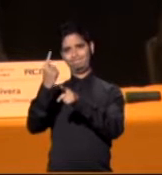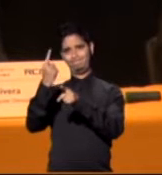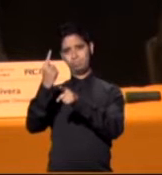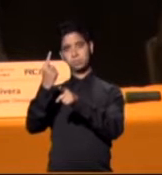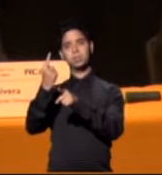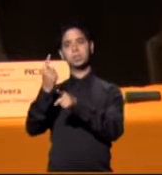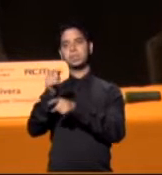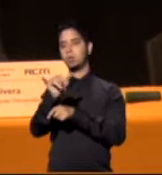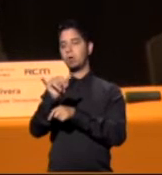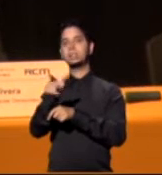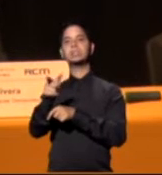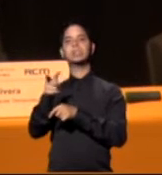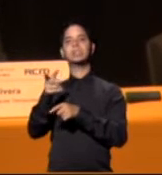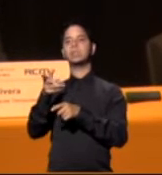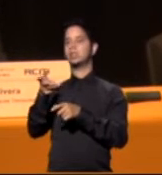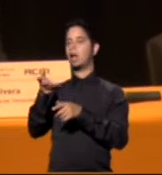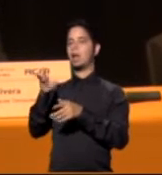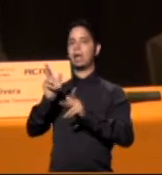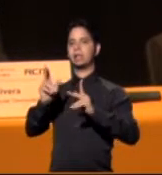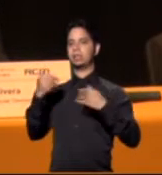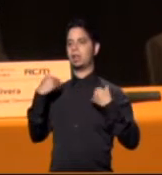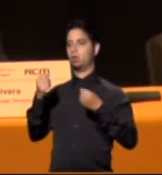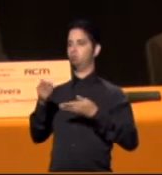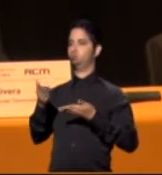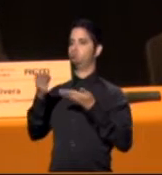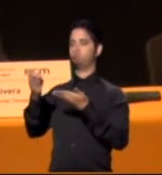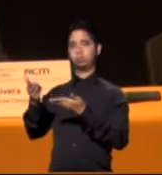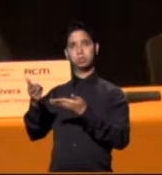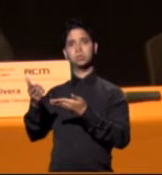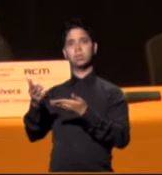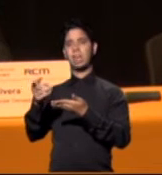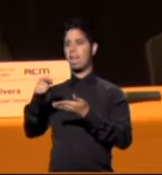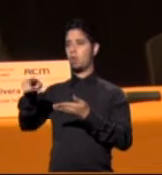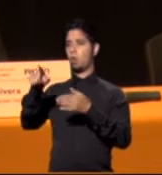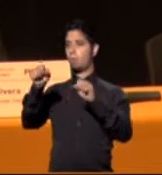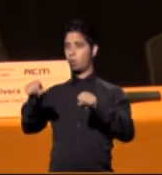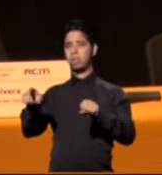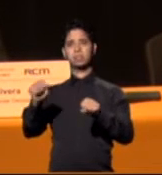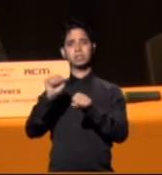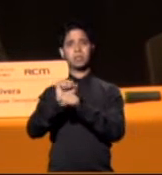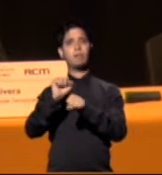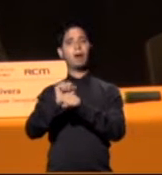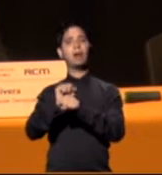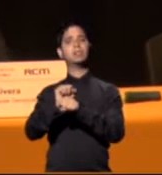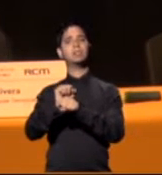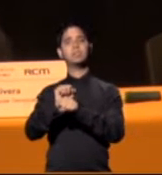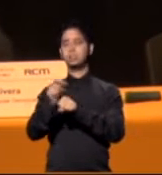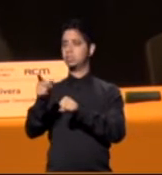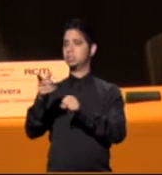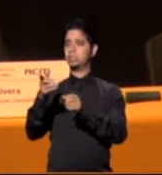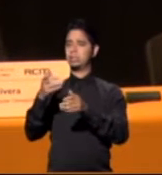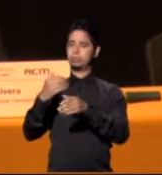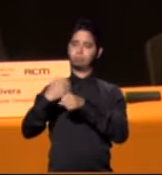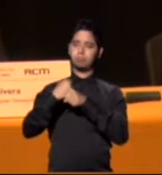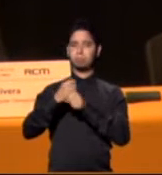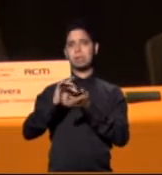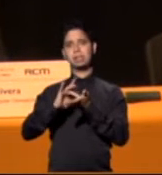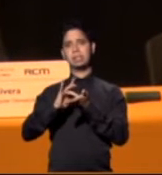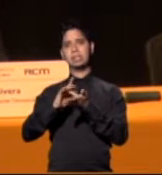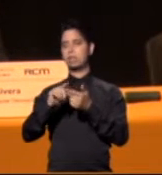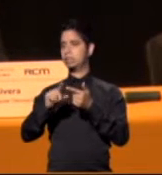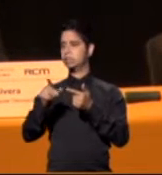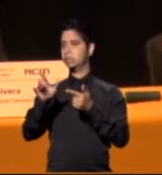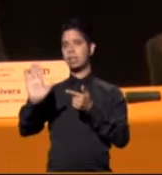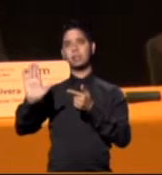que le devuelva al proveedor de salud la capacidad de poder ejercer, medicina y su